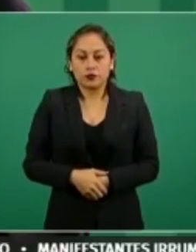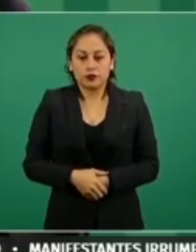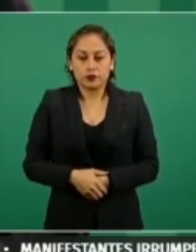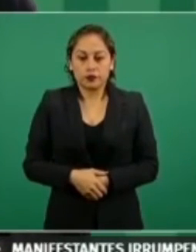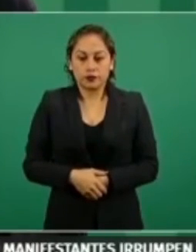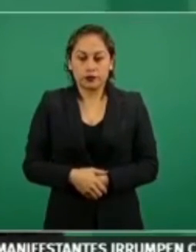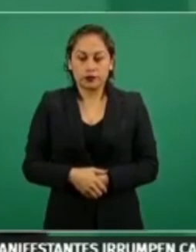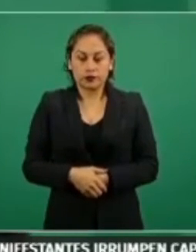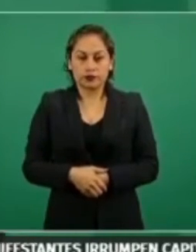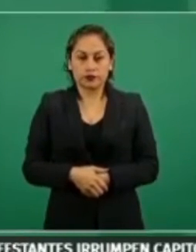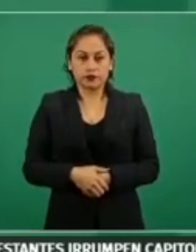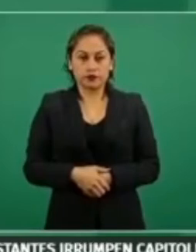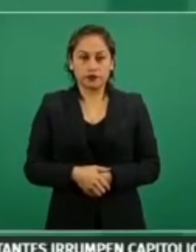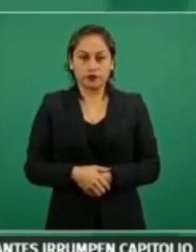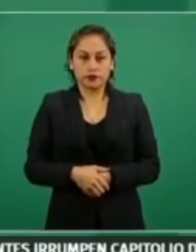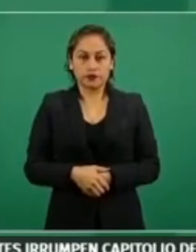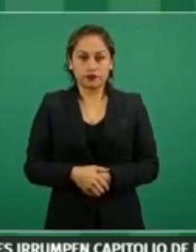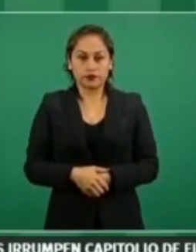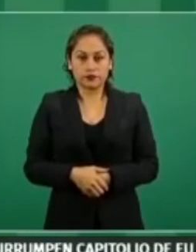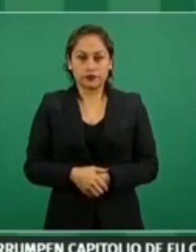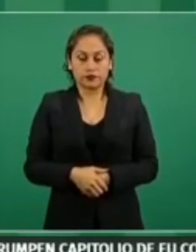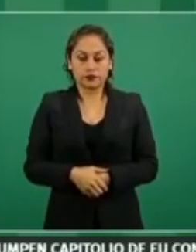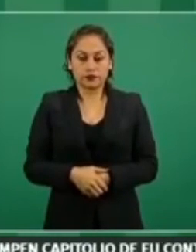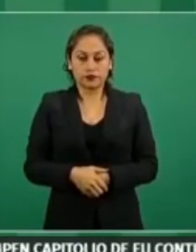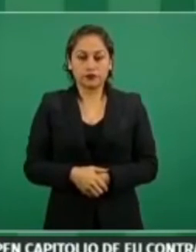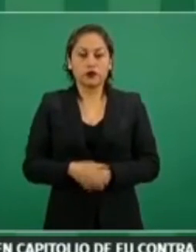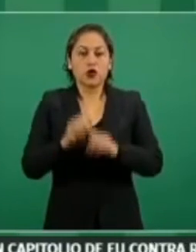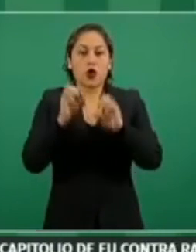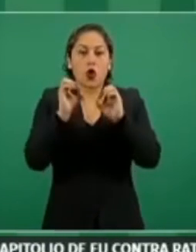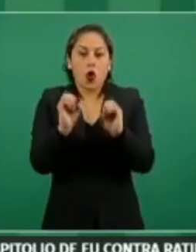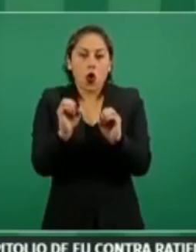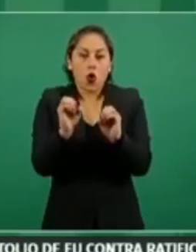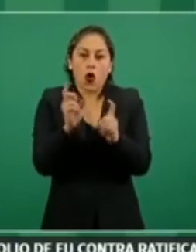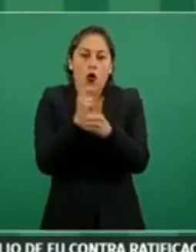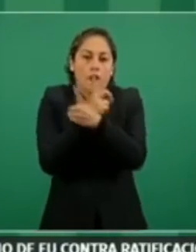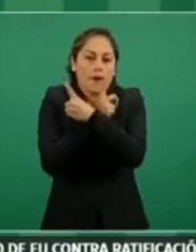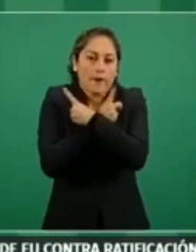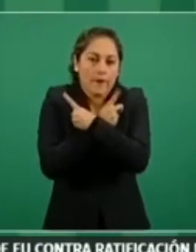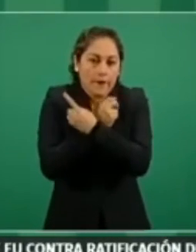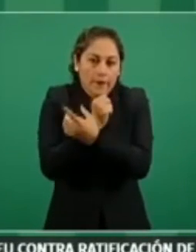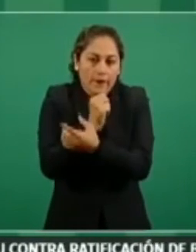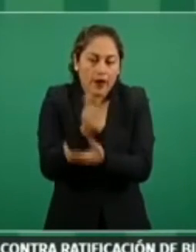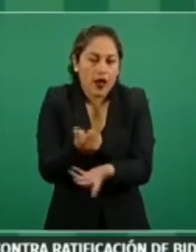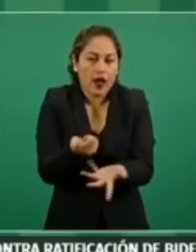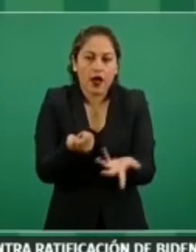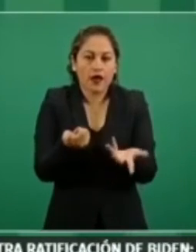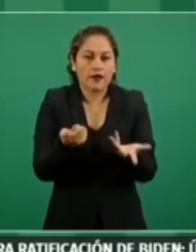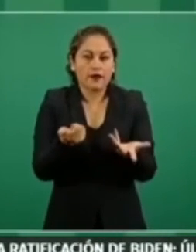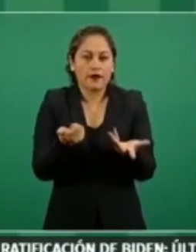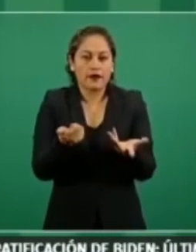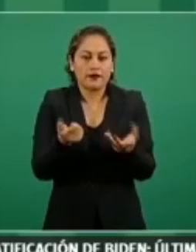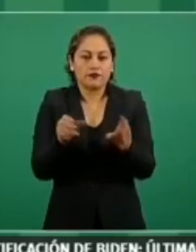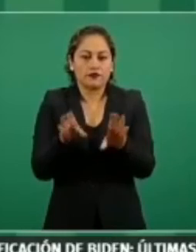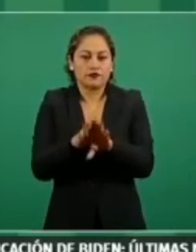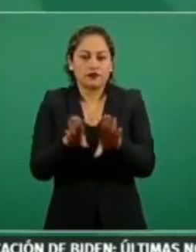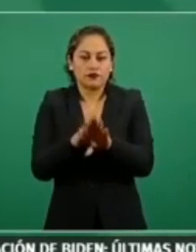Va en contra de las buenas costumbres del bando